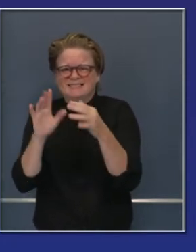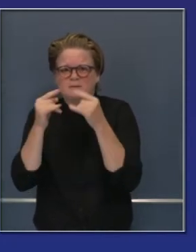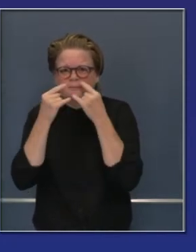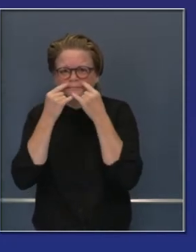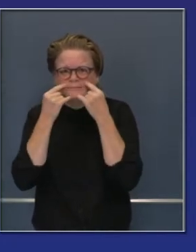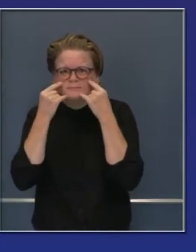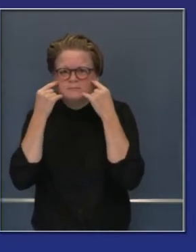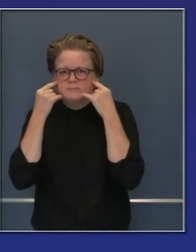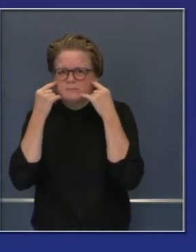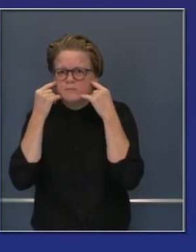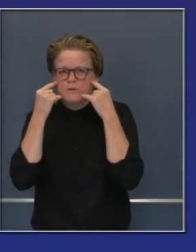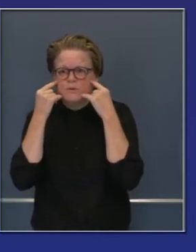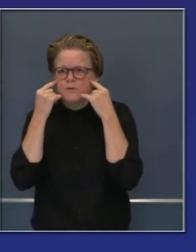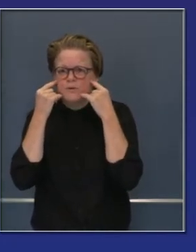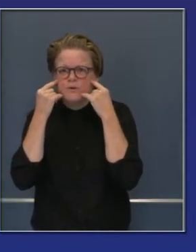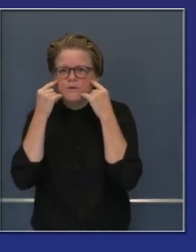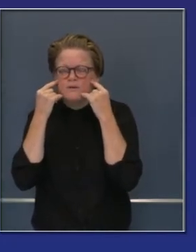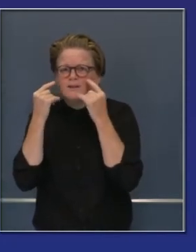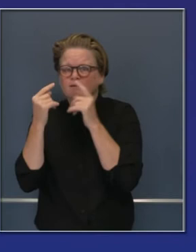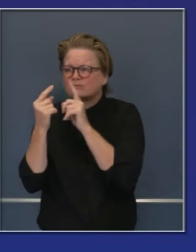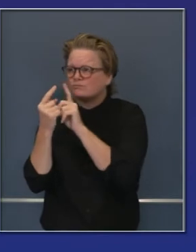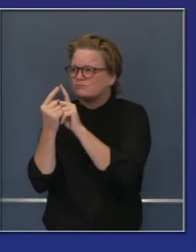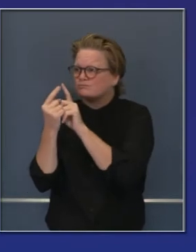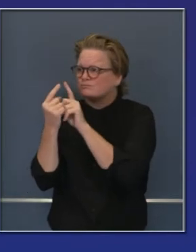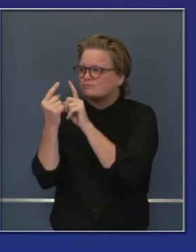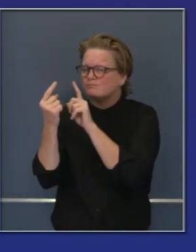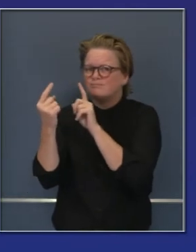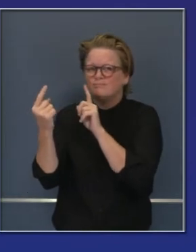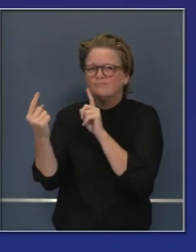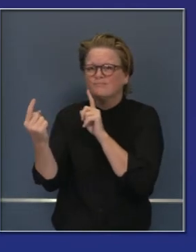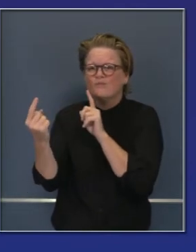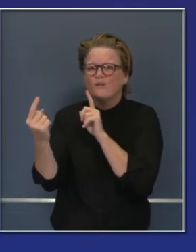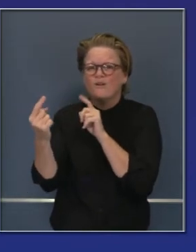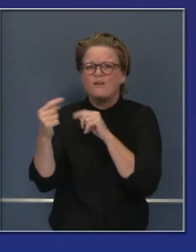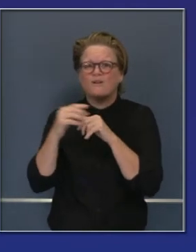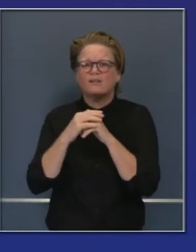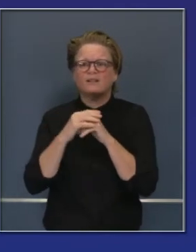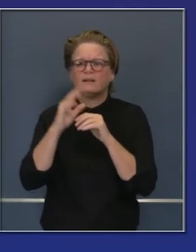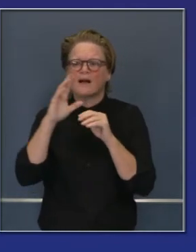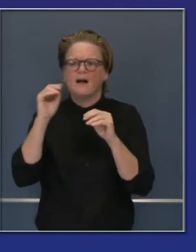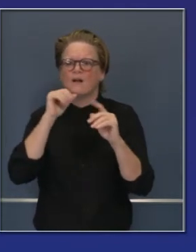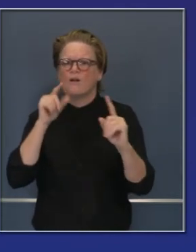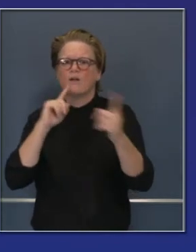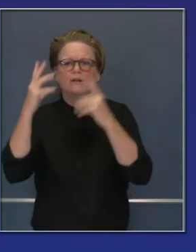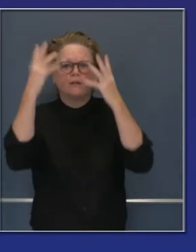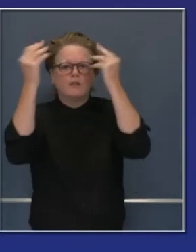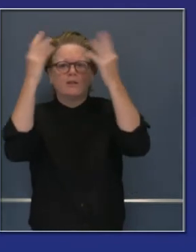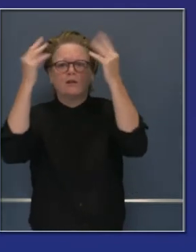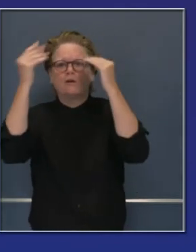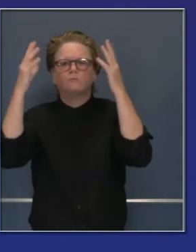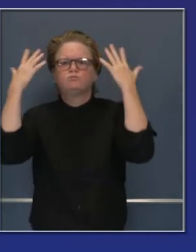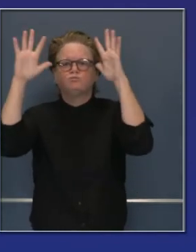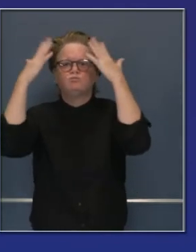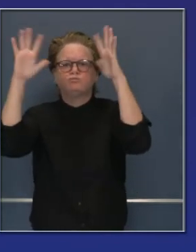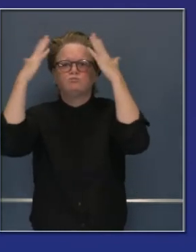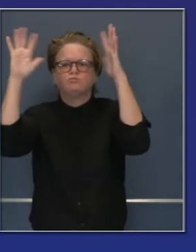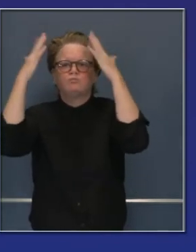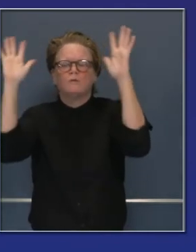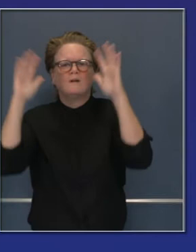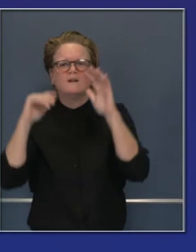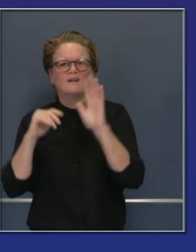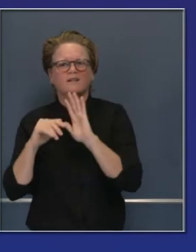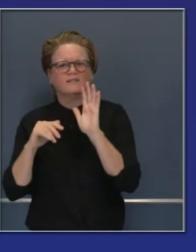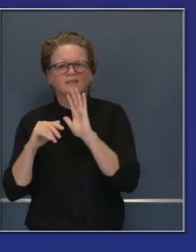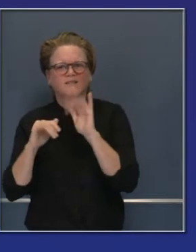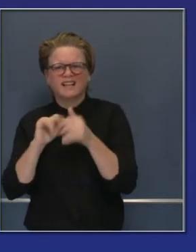el uso de mascarillas, la limitación de socializar con otras personas y limitar nuestros movimientos tanto